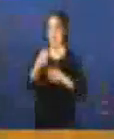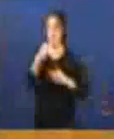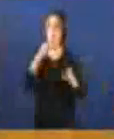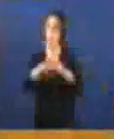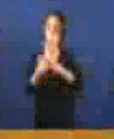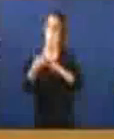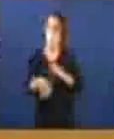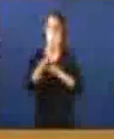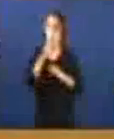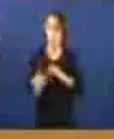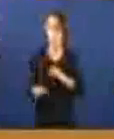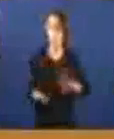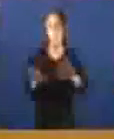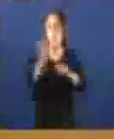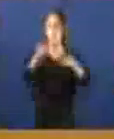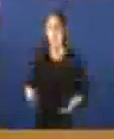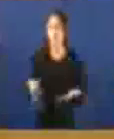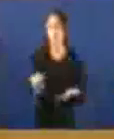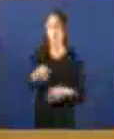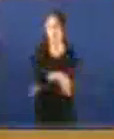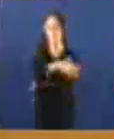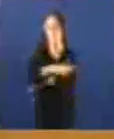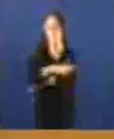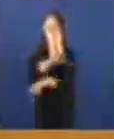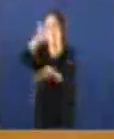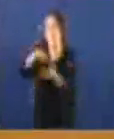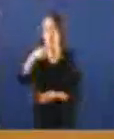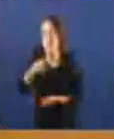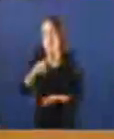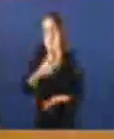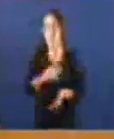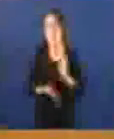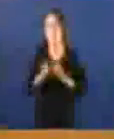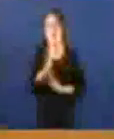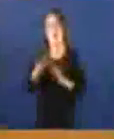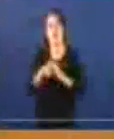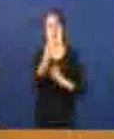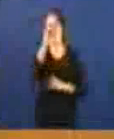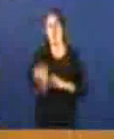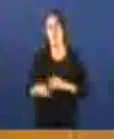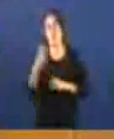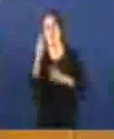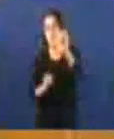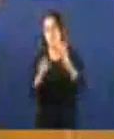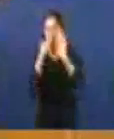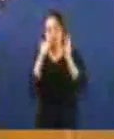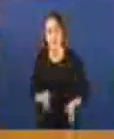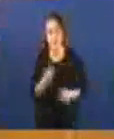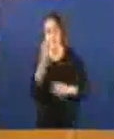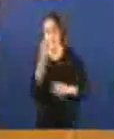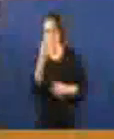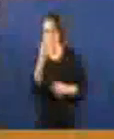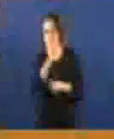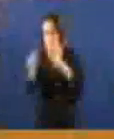que o propio gober recental do estado di que se vai poder endebedar hasta 1,2% falan de décimas tres décimas de diferencias se tuesse máis tempo